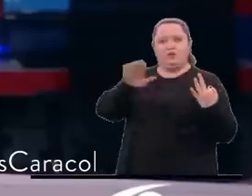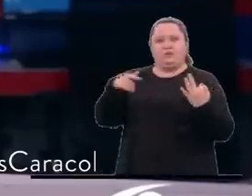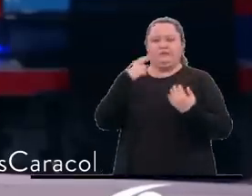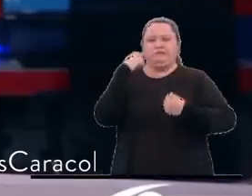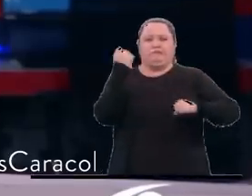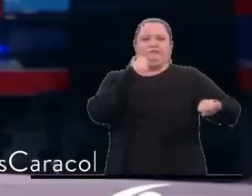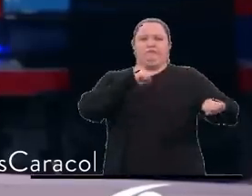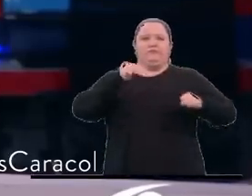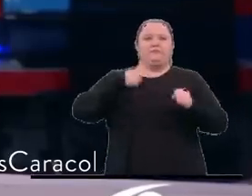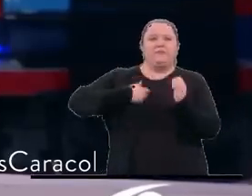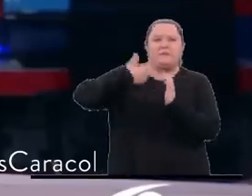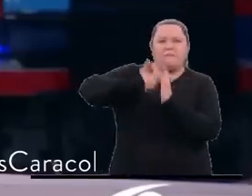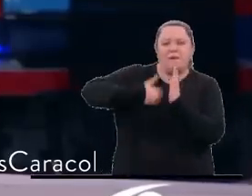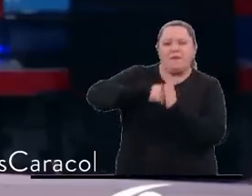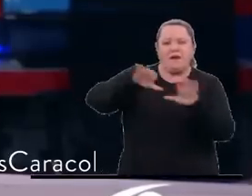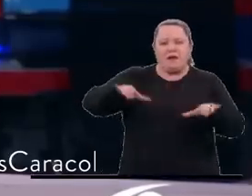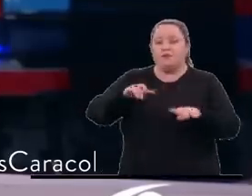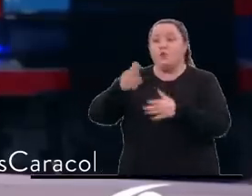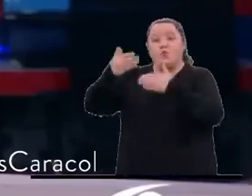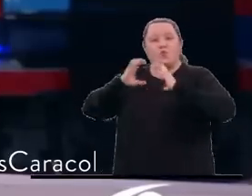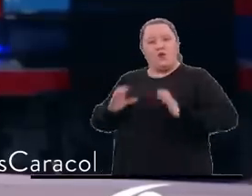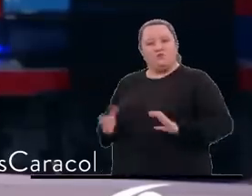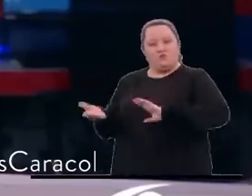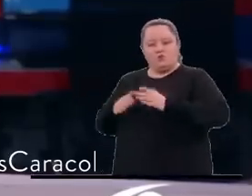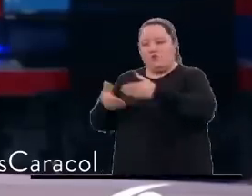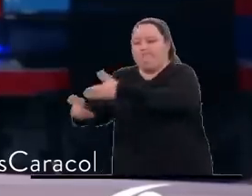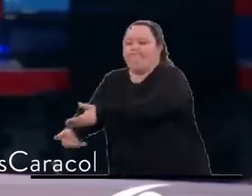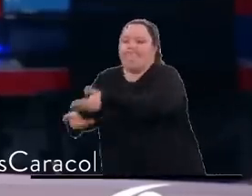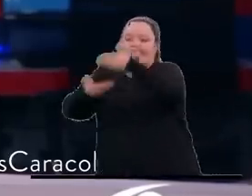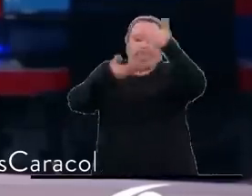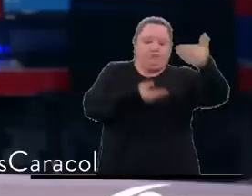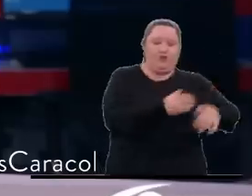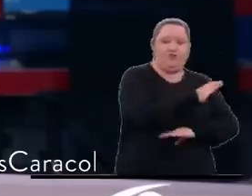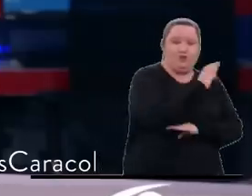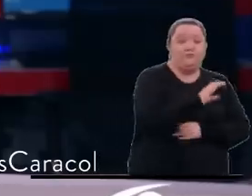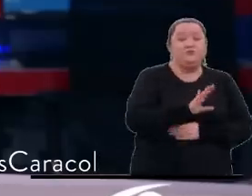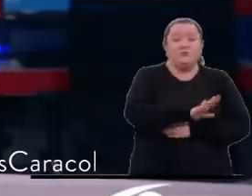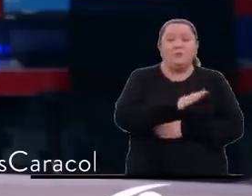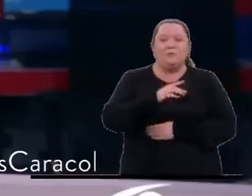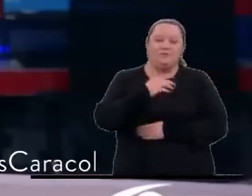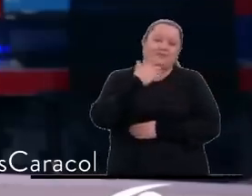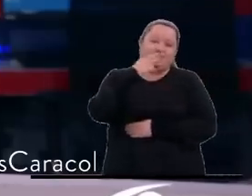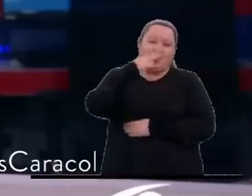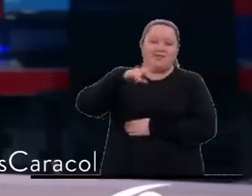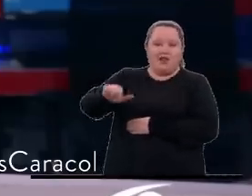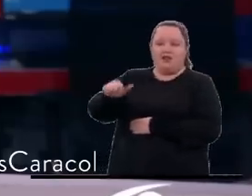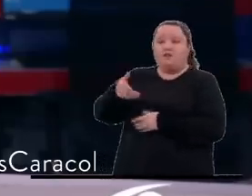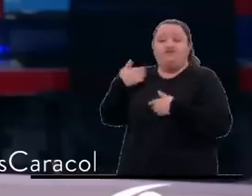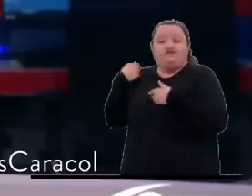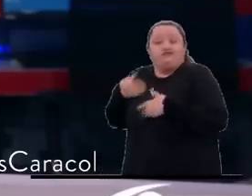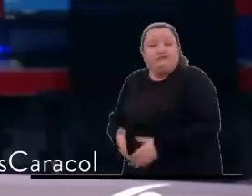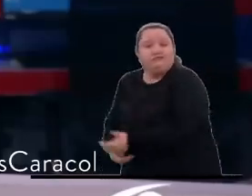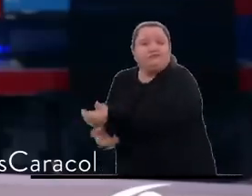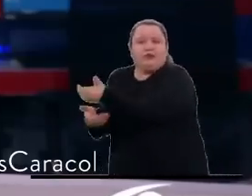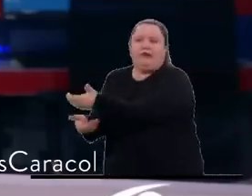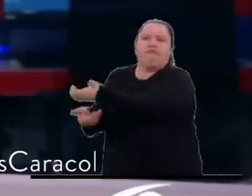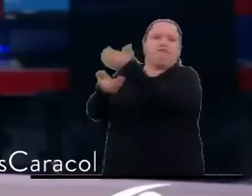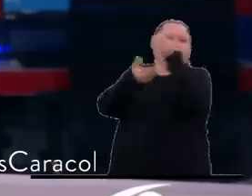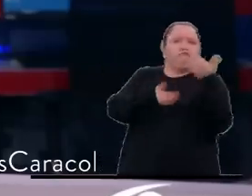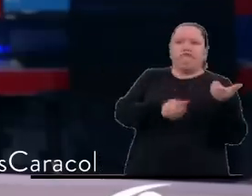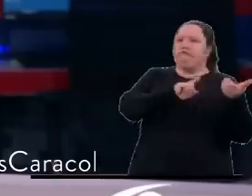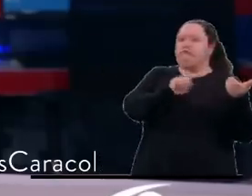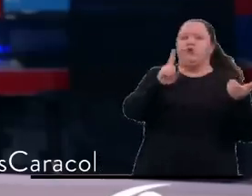engorrosos trámites para la repatriación del cuerpo, los papás de esta mujer no pueden traer a su nieta recién nacida a Colombia porque las autoridades